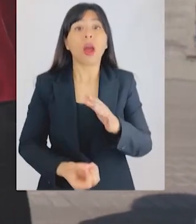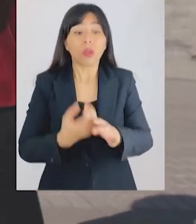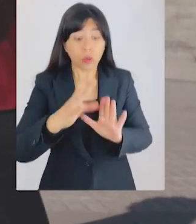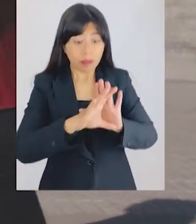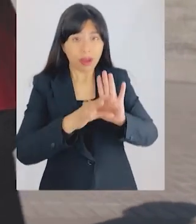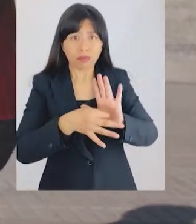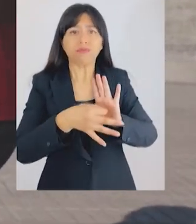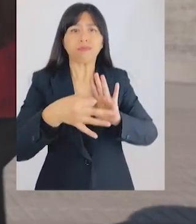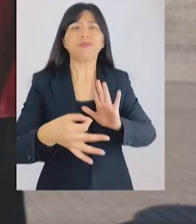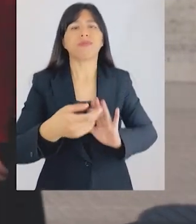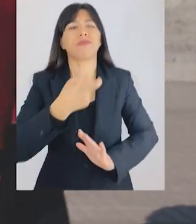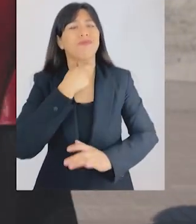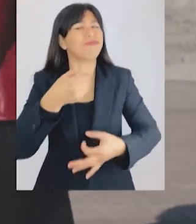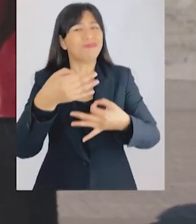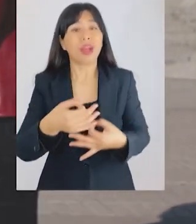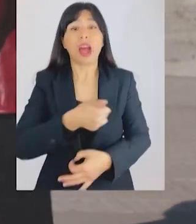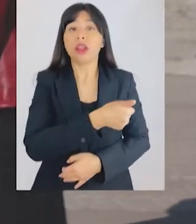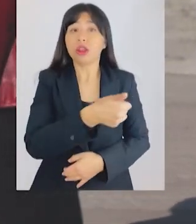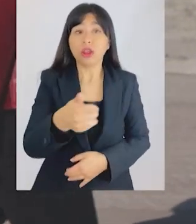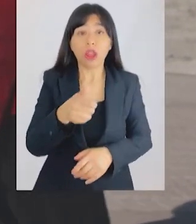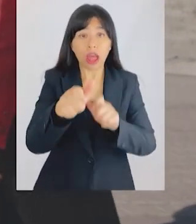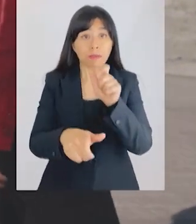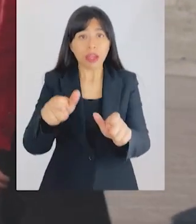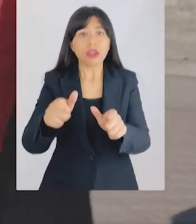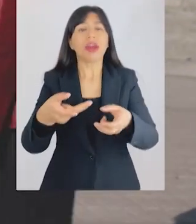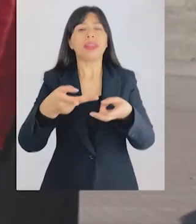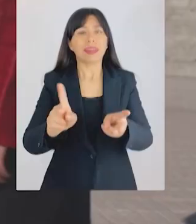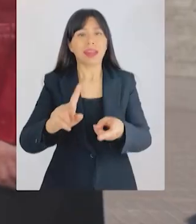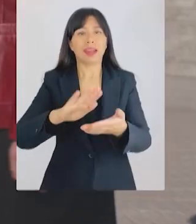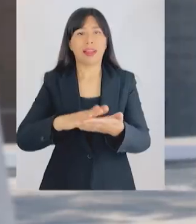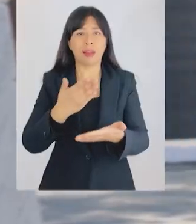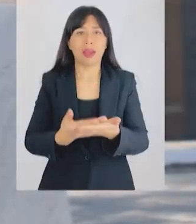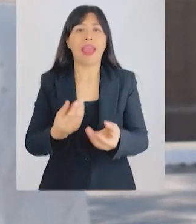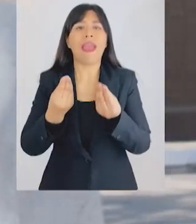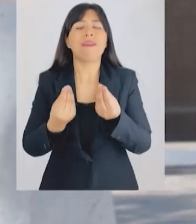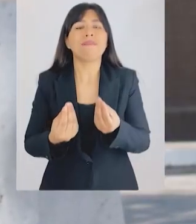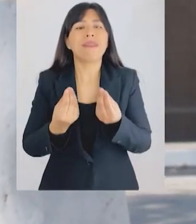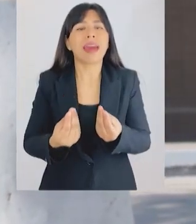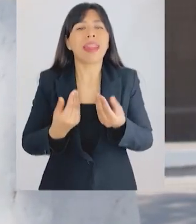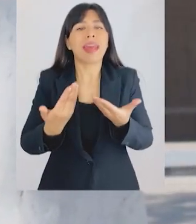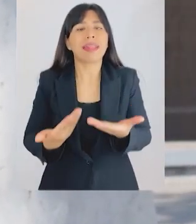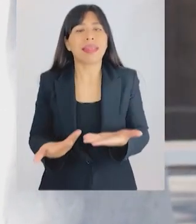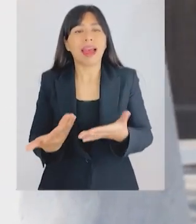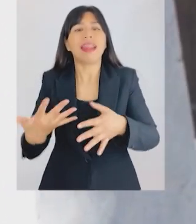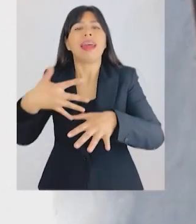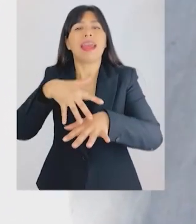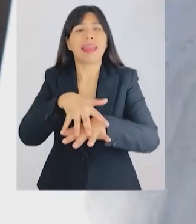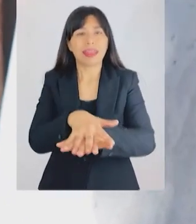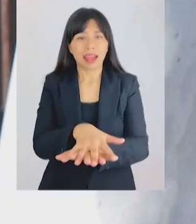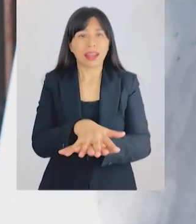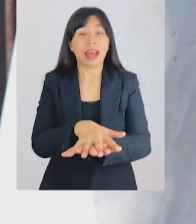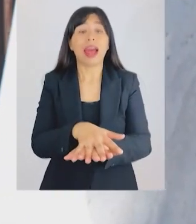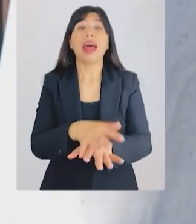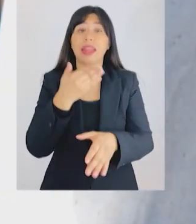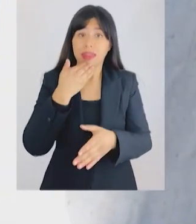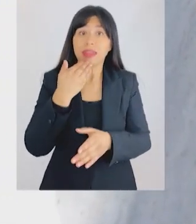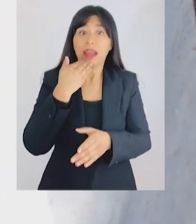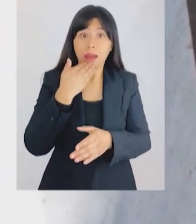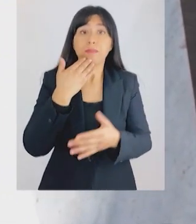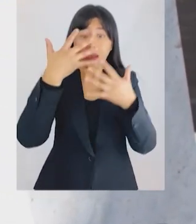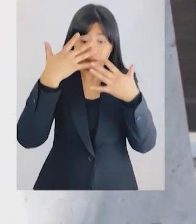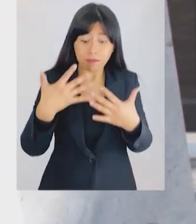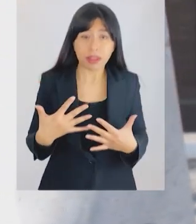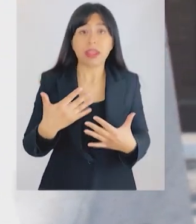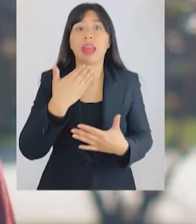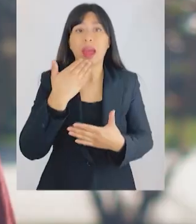Constitución garantiza que todas las personas tienen derecho a la salud y bienestar integral, incluyendo su dimensión